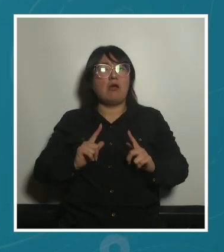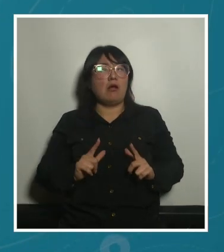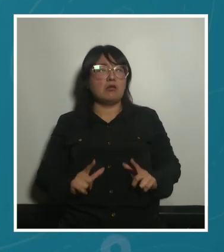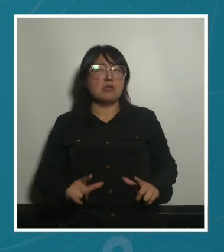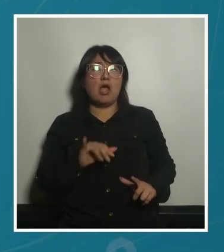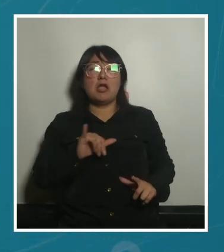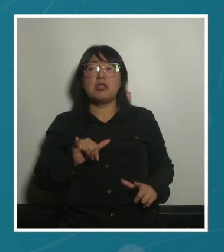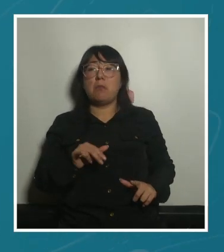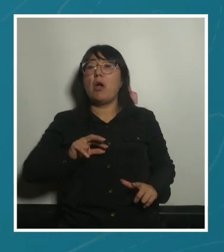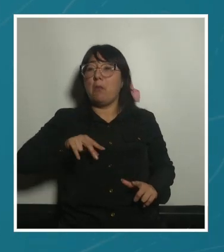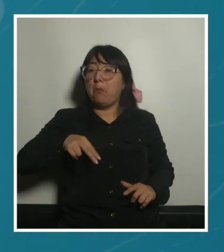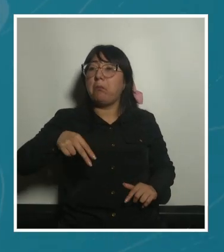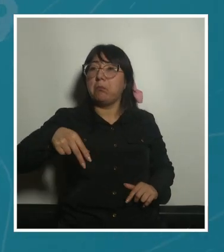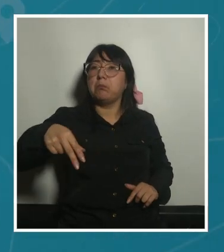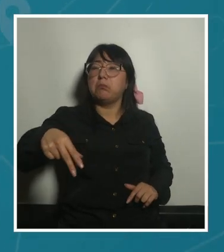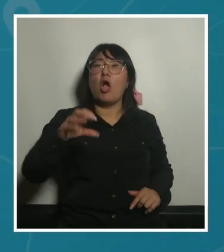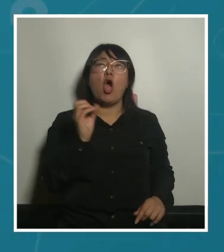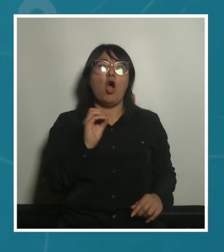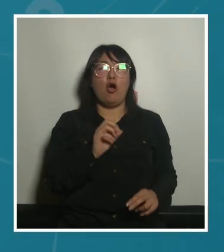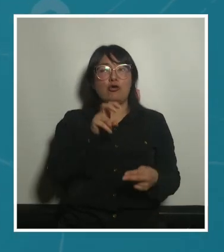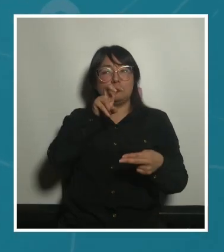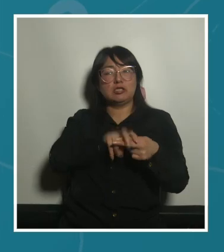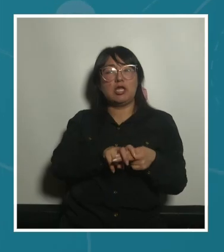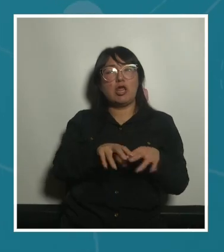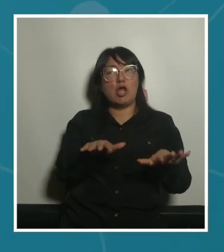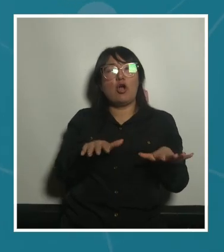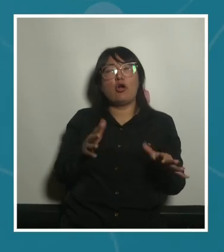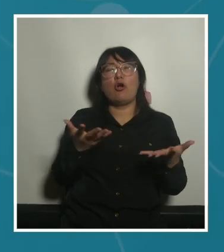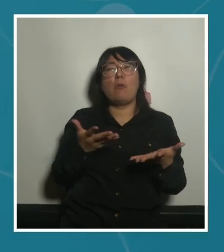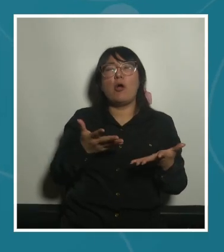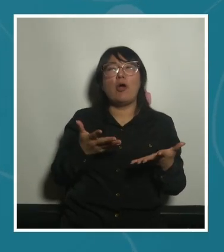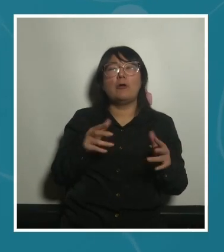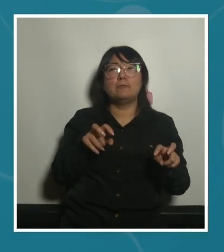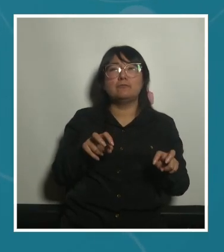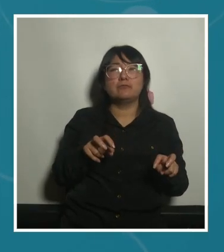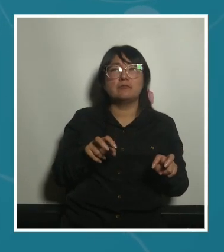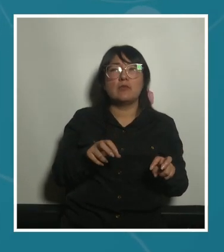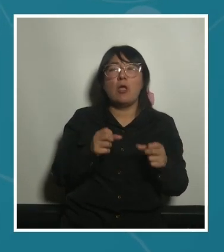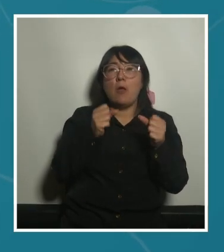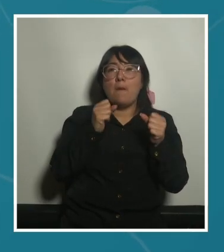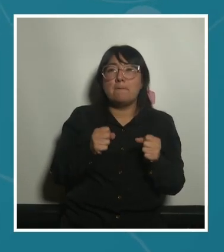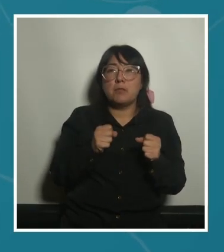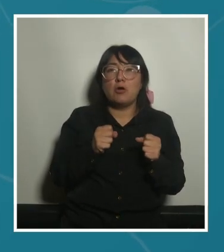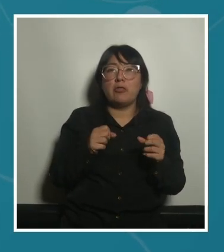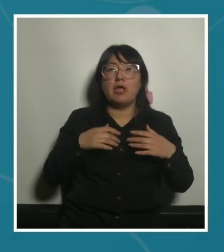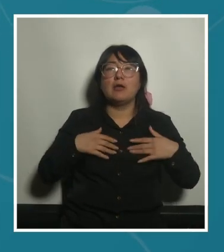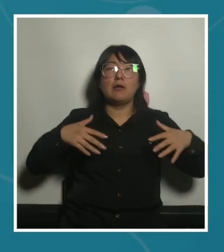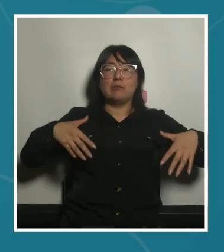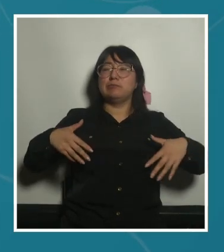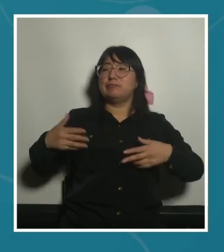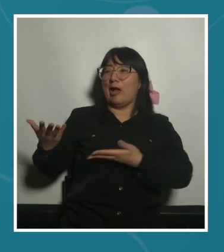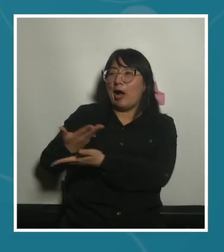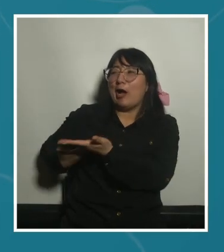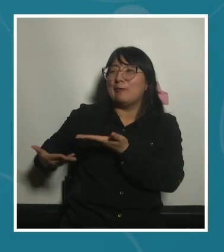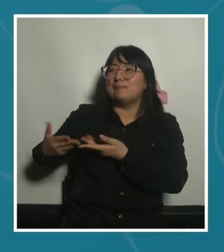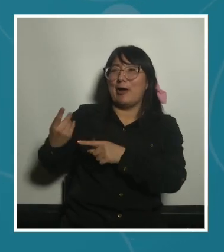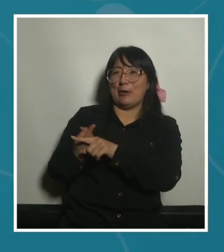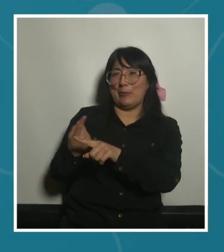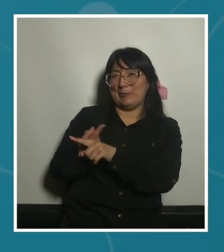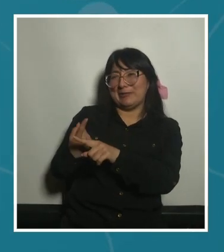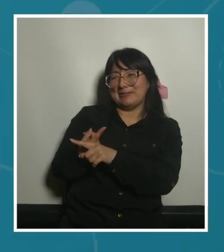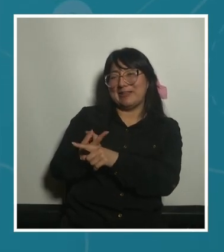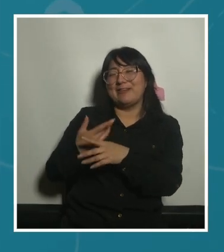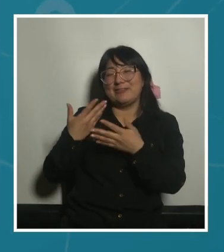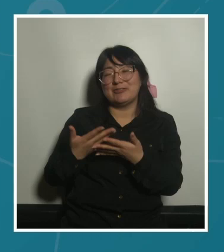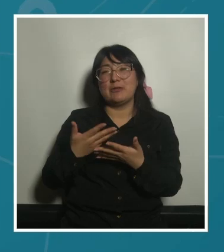y luego continuar la marcha unos bancos que estén como vinculados para poder hacer un pequeño espacio de socialización etcétera y